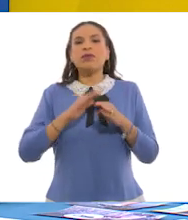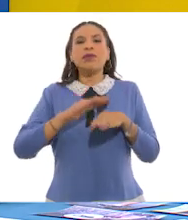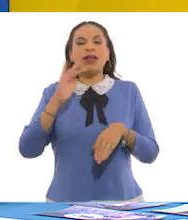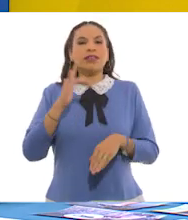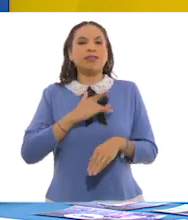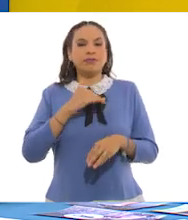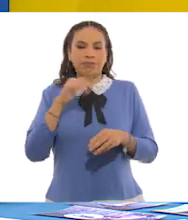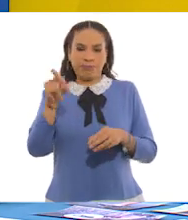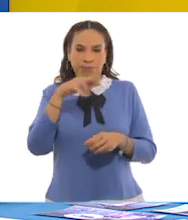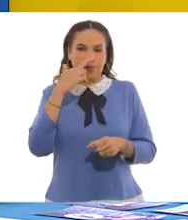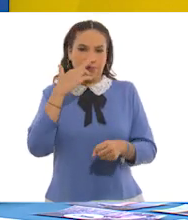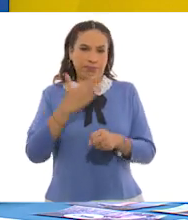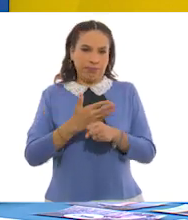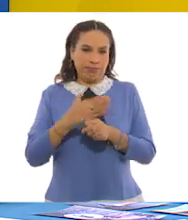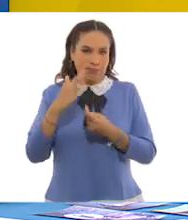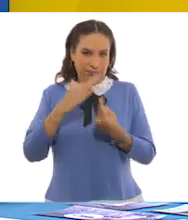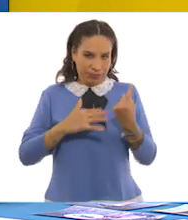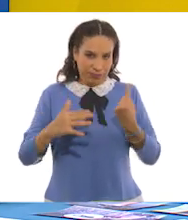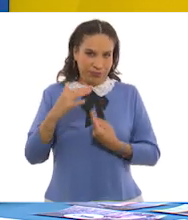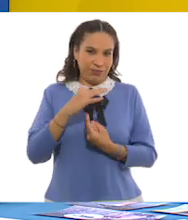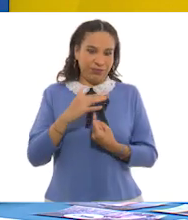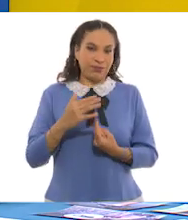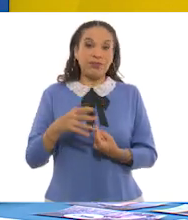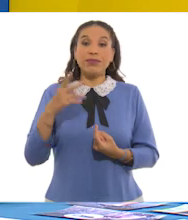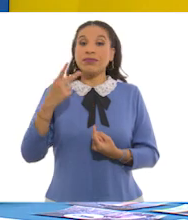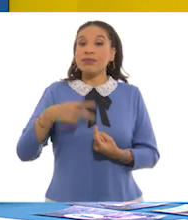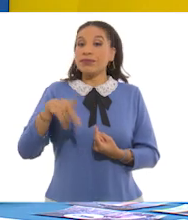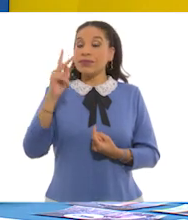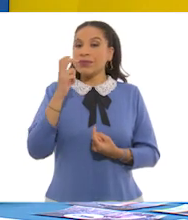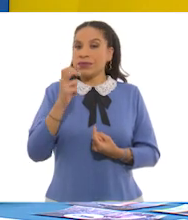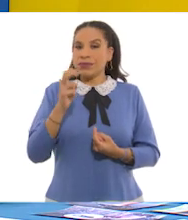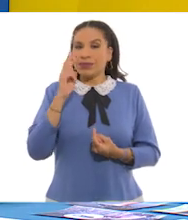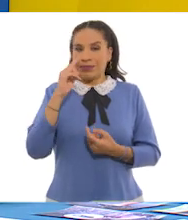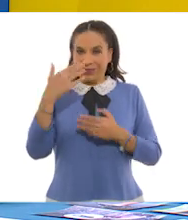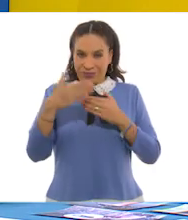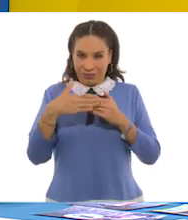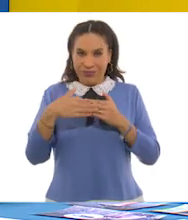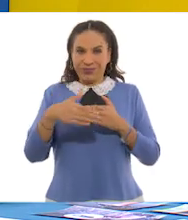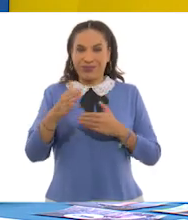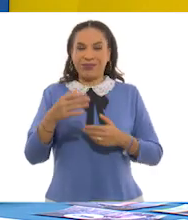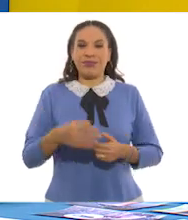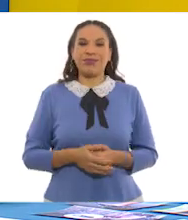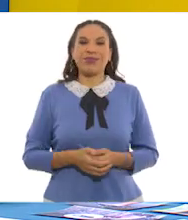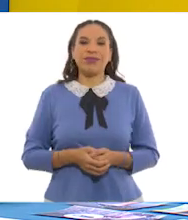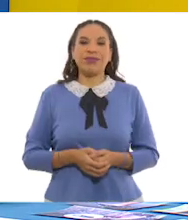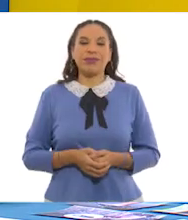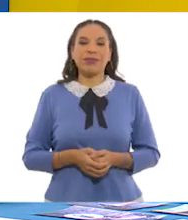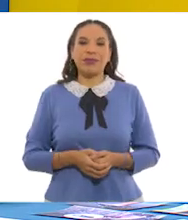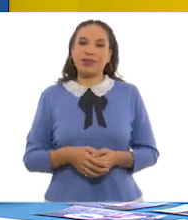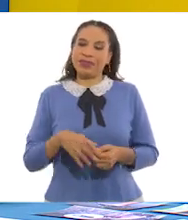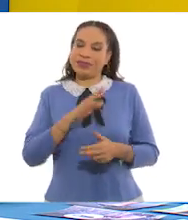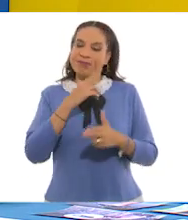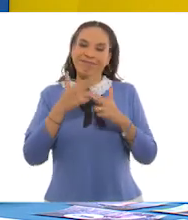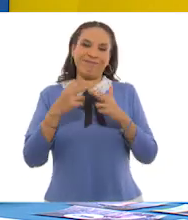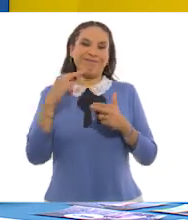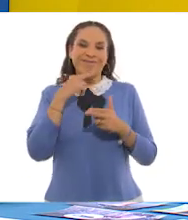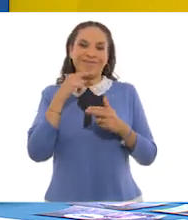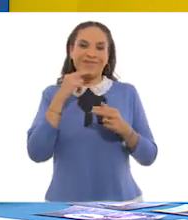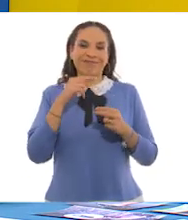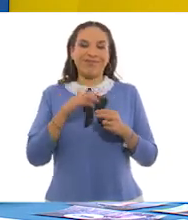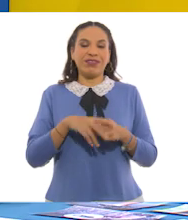sentido de responsabilidad con el ambiente. Pero eso lo veremos en la siguiente clase. Muy bien. Hasta entonces,